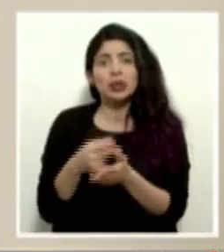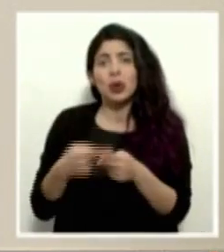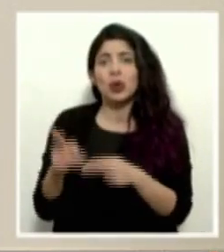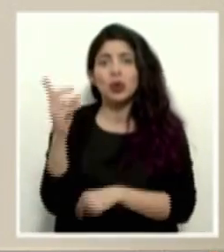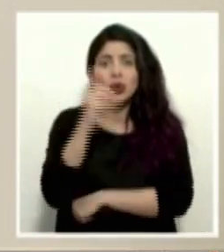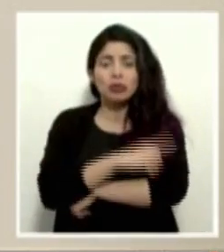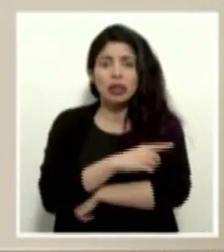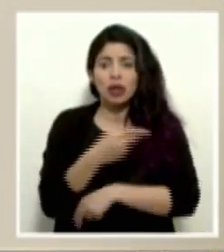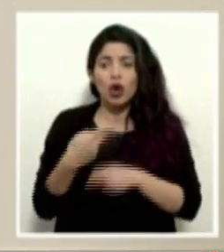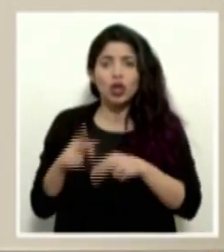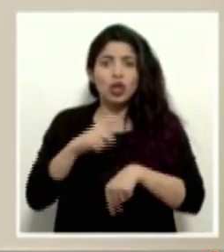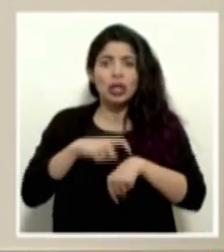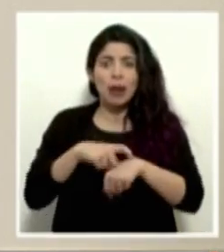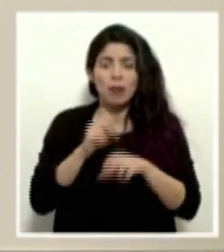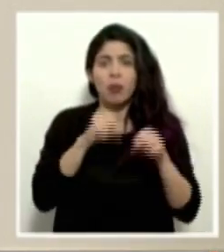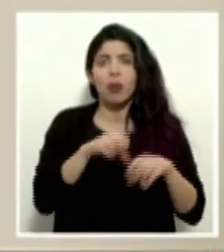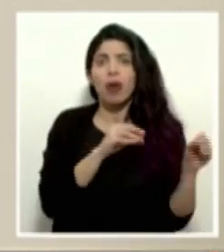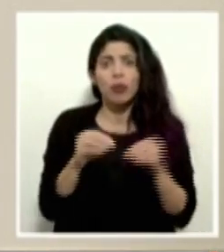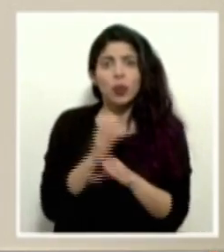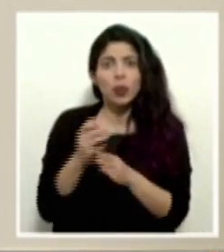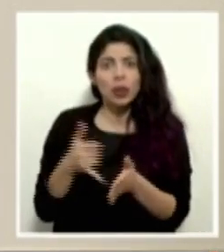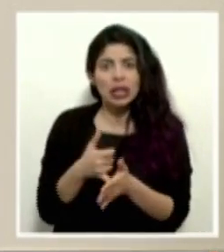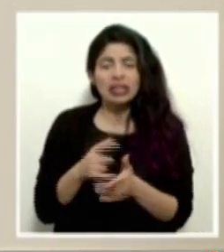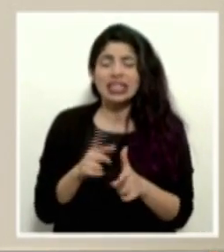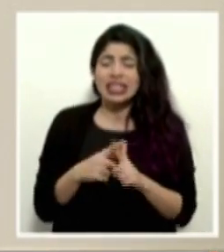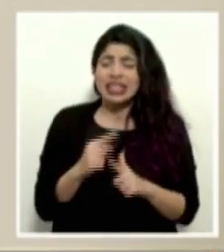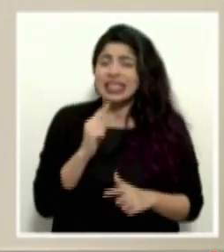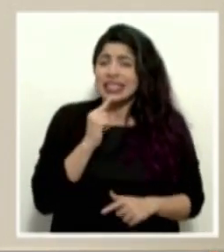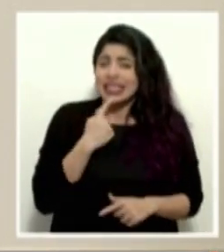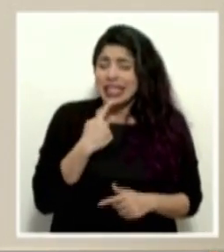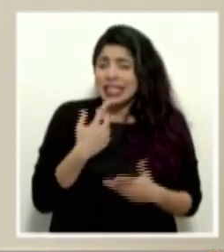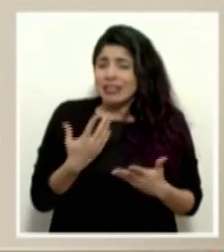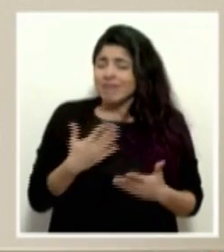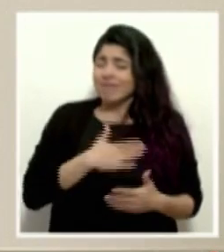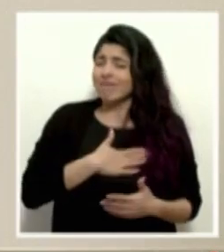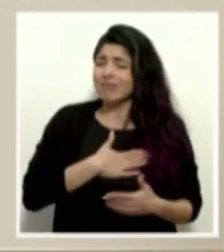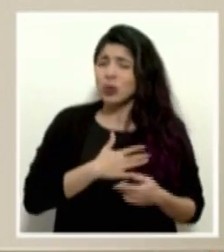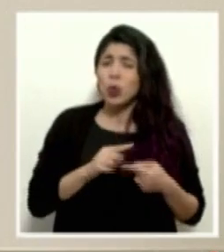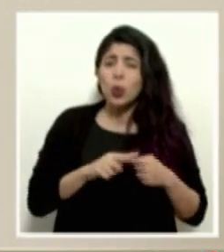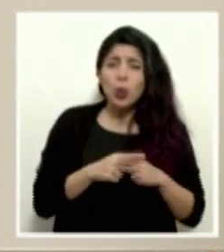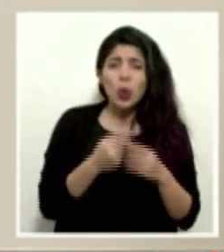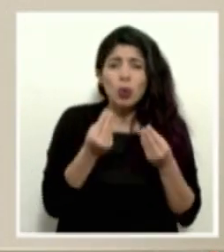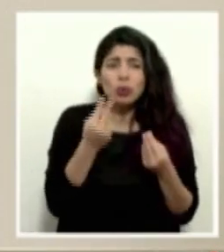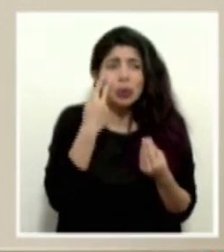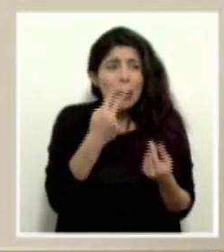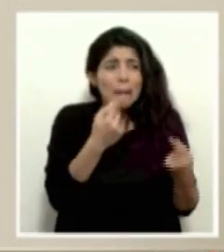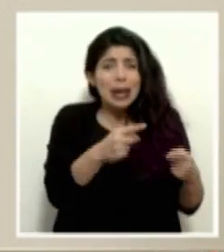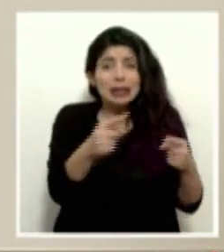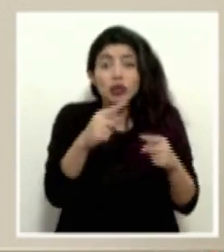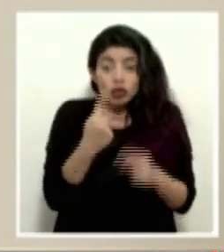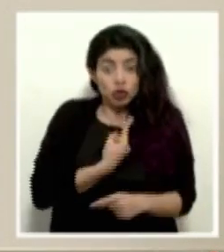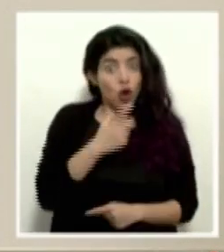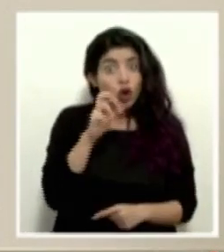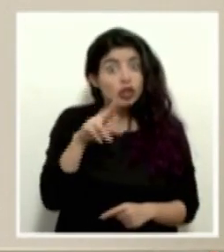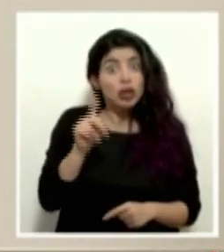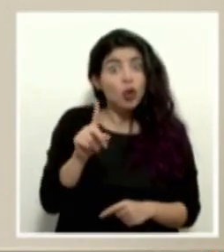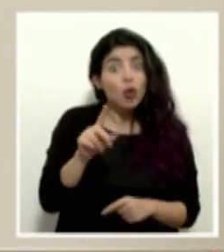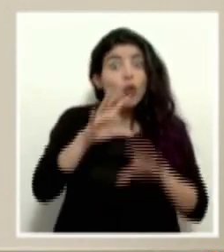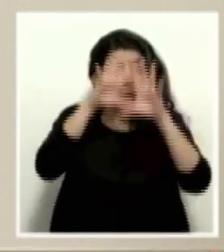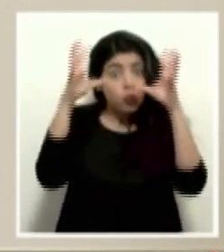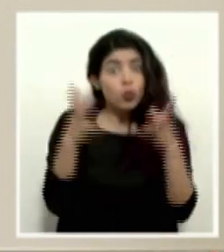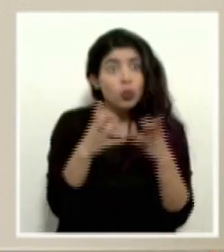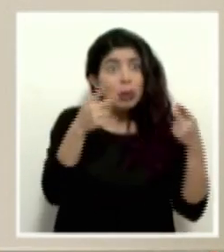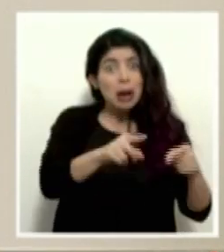poquitos días. Así que, en serio, de verdad que es muy doloroso ver todo lo que está pasando, pero no en Costa Rica, es en el mundo.